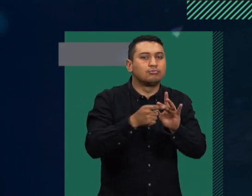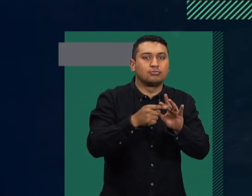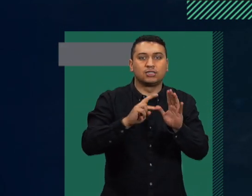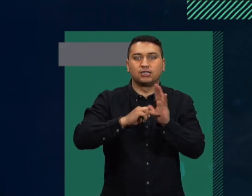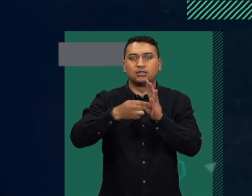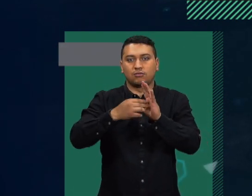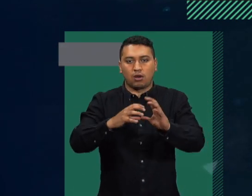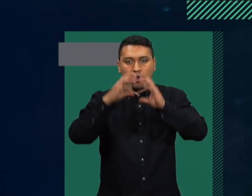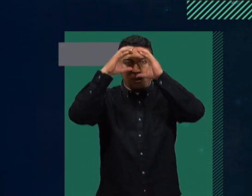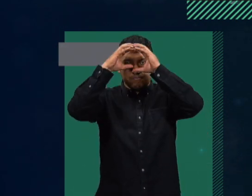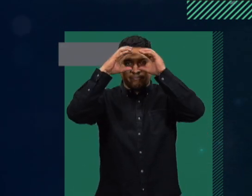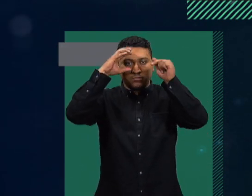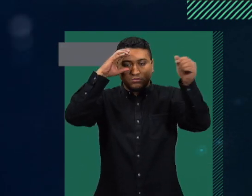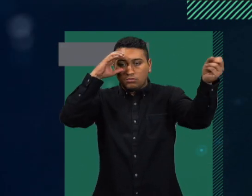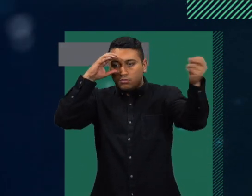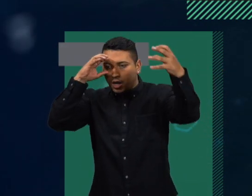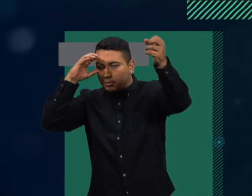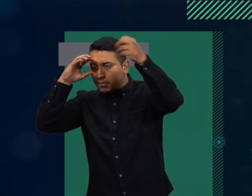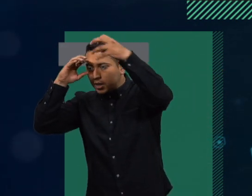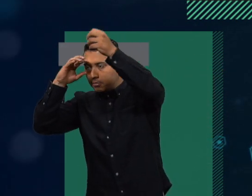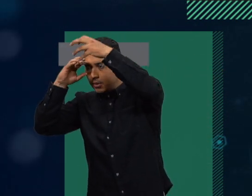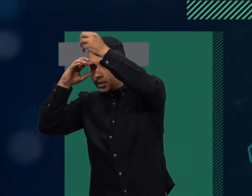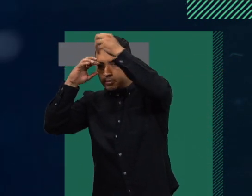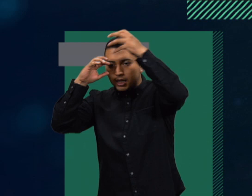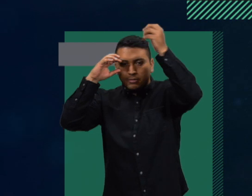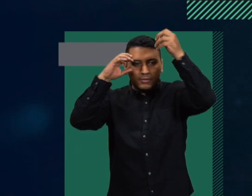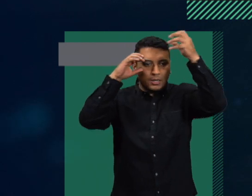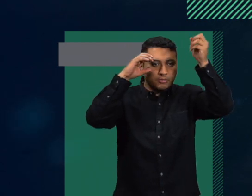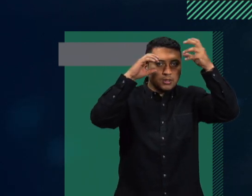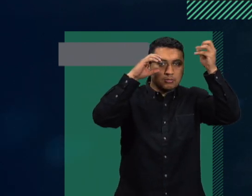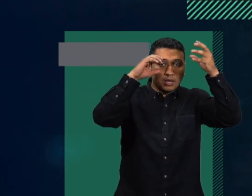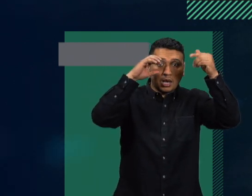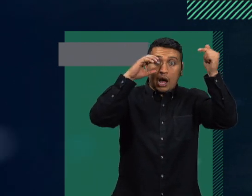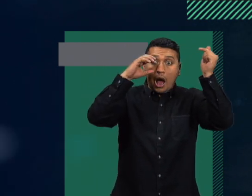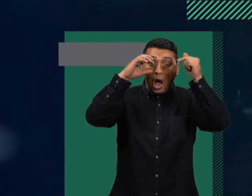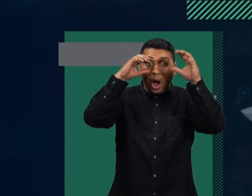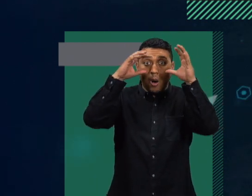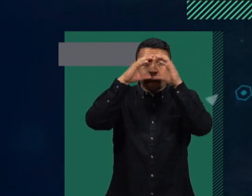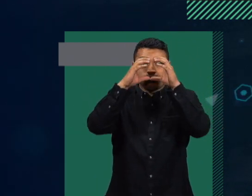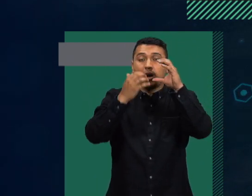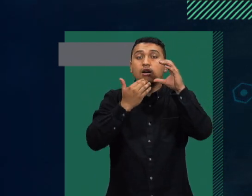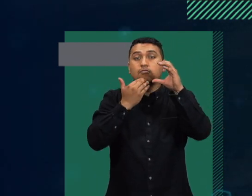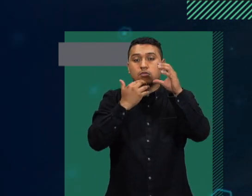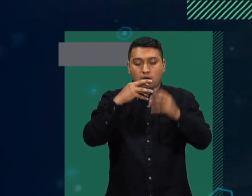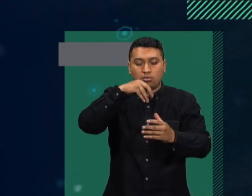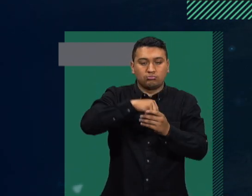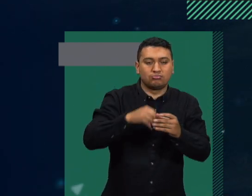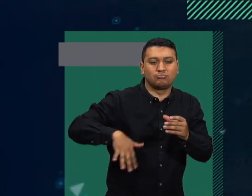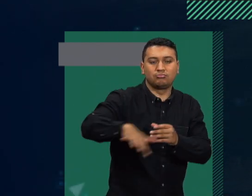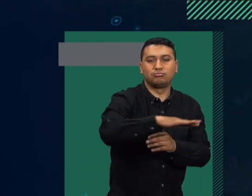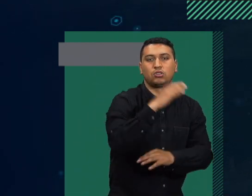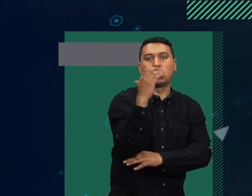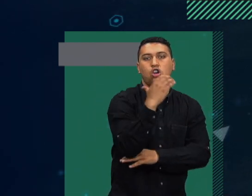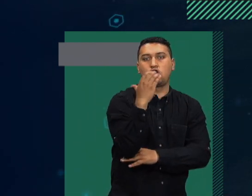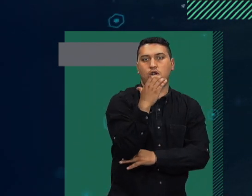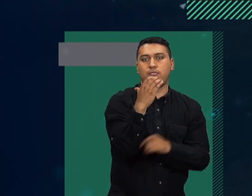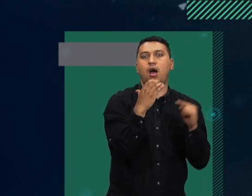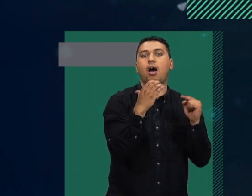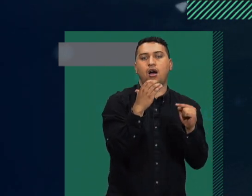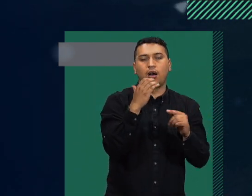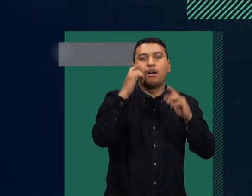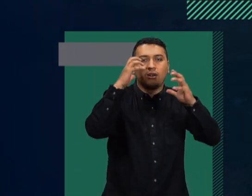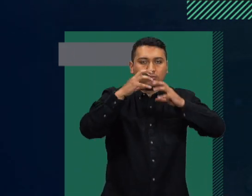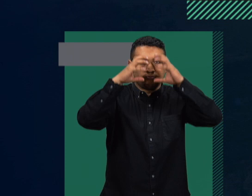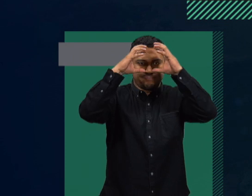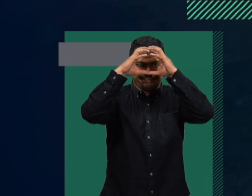cerebro hispano parlante porque las influencias cotidianas y sus experiencias cotidianas llevan a construir su cerebro